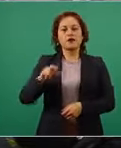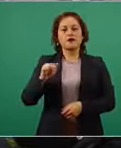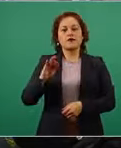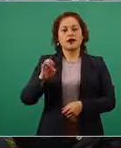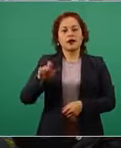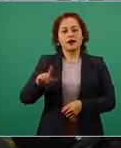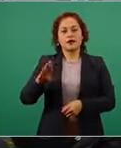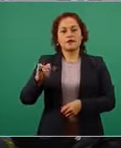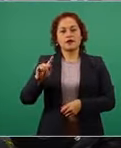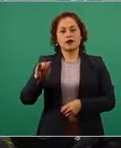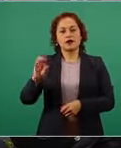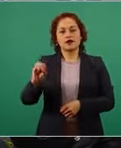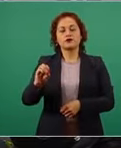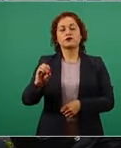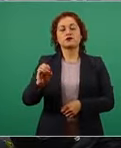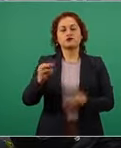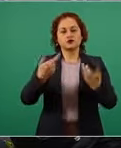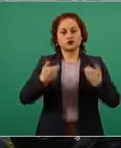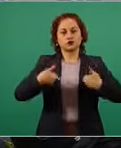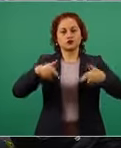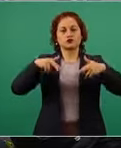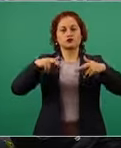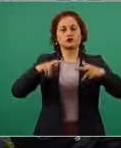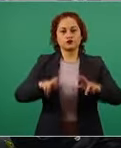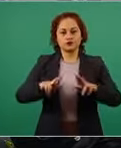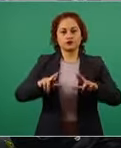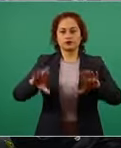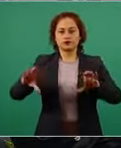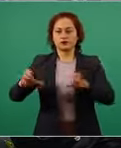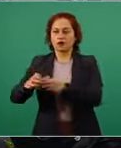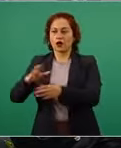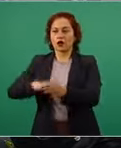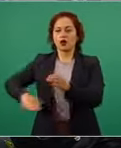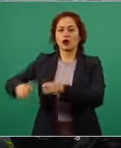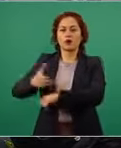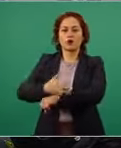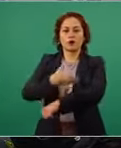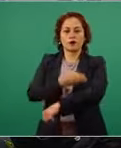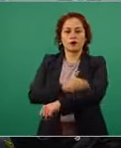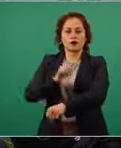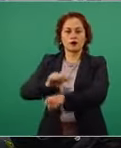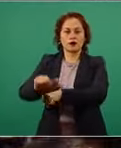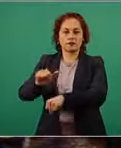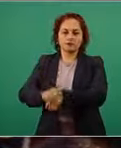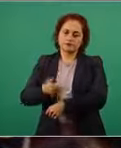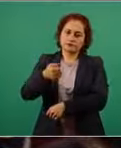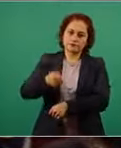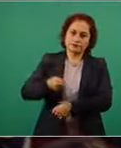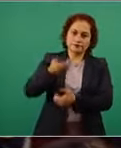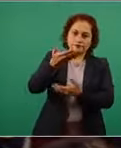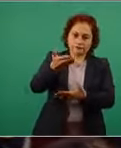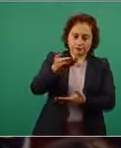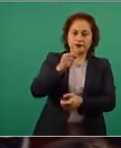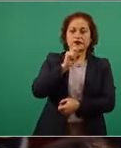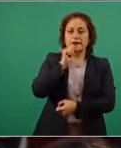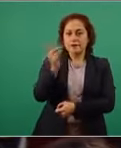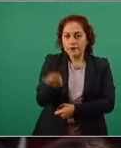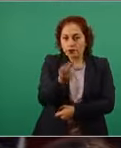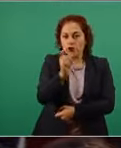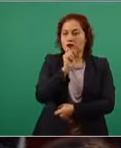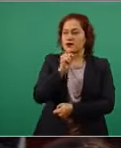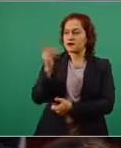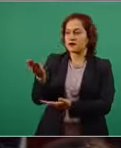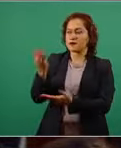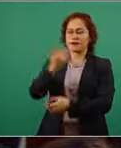preguntando en nombre de todos los colegas argentinos tengo una pregunta por usted y también para el presidente Alberto